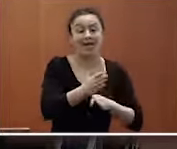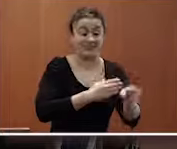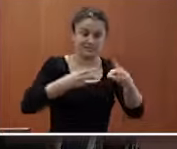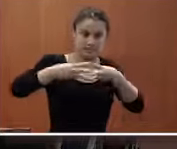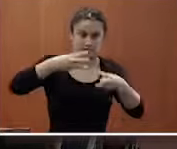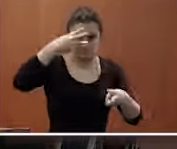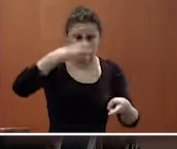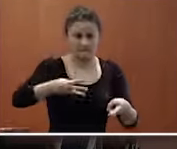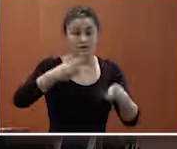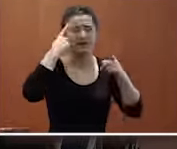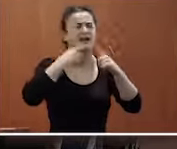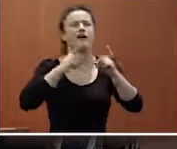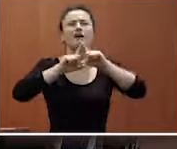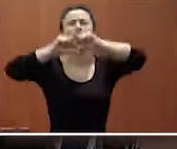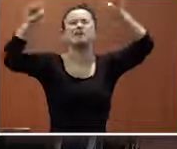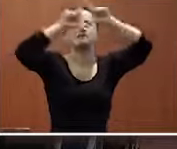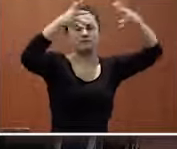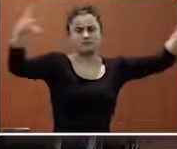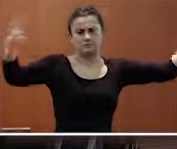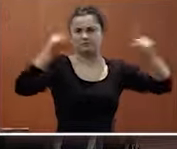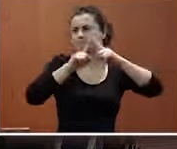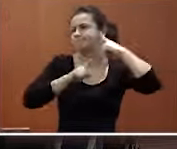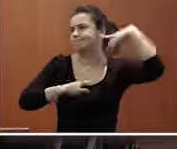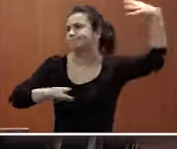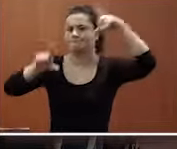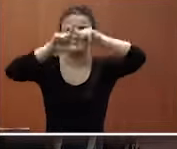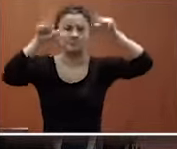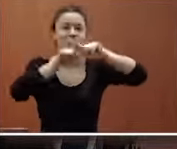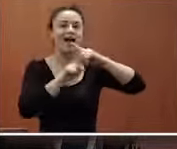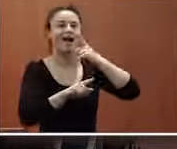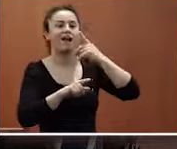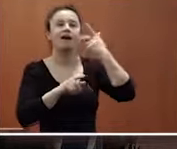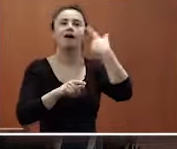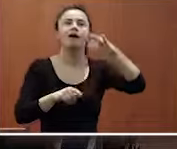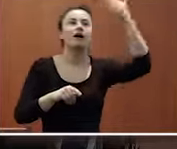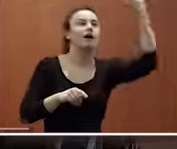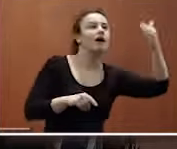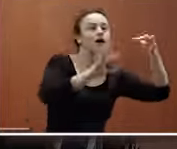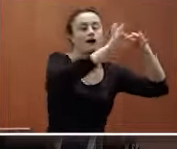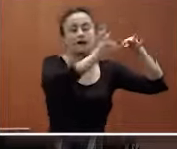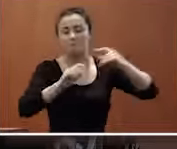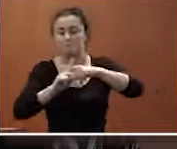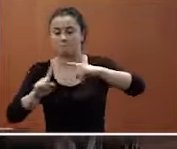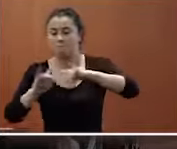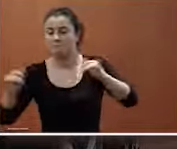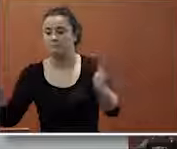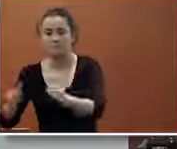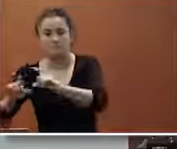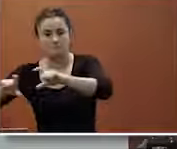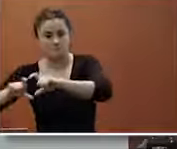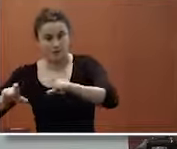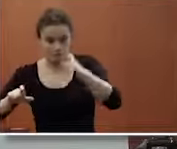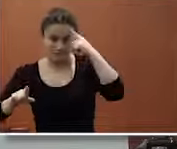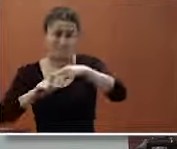empresa está pensado para grandes empresas pero tiene que ser un referente tiene que ser un escaparate de otras pequeñas y medianas que hacen un trabajo un trabajo